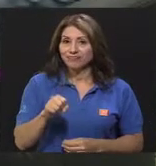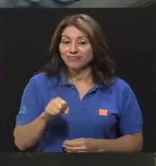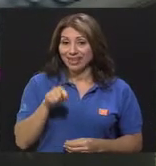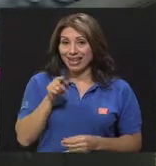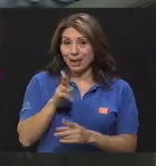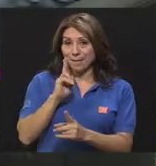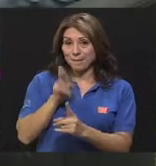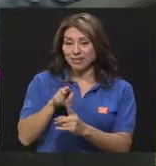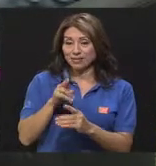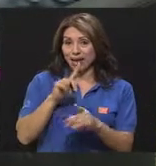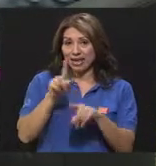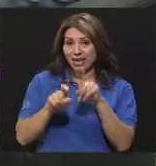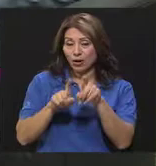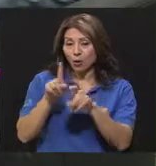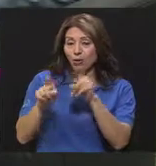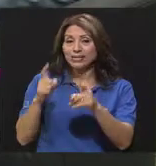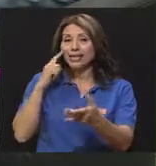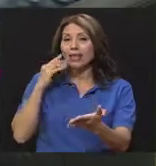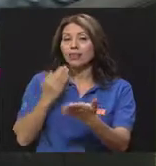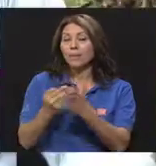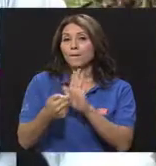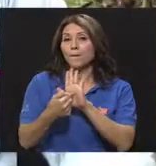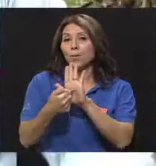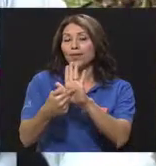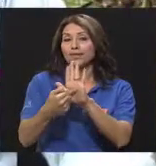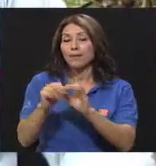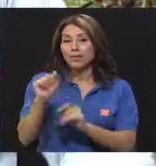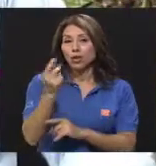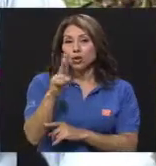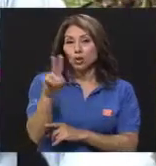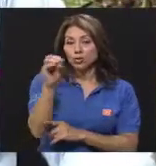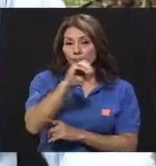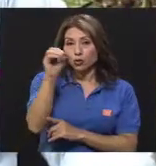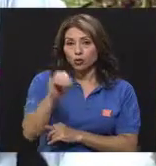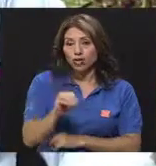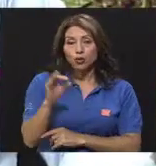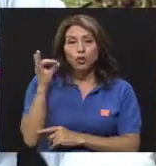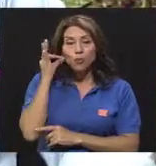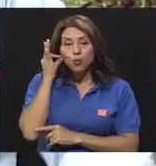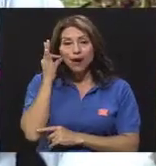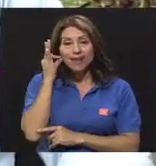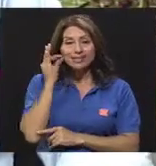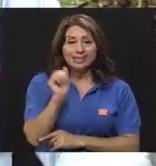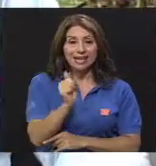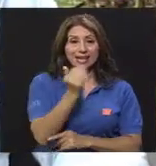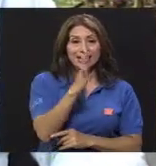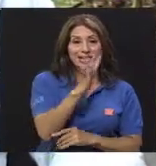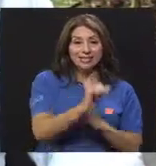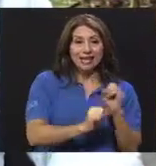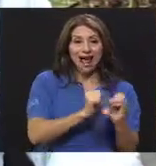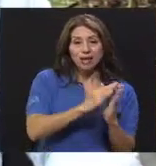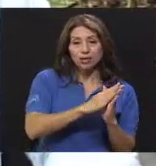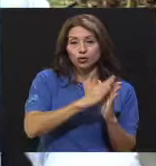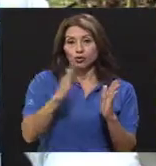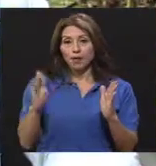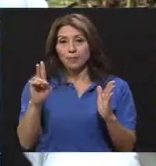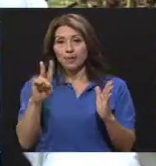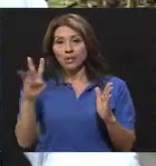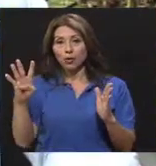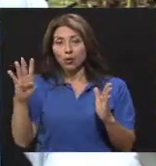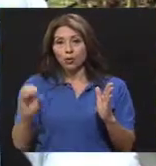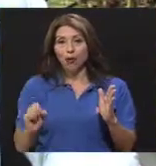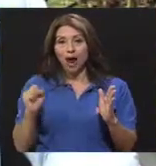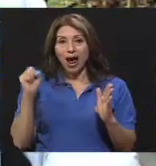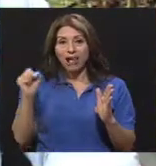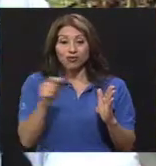encuesta dice o revela que el 12% de las mujeres entre 15 y 24 años ha tenido